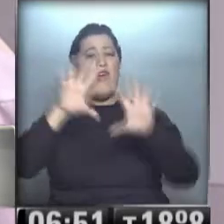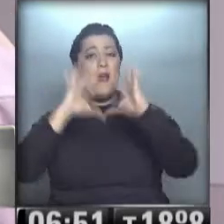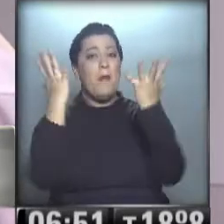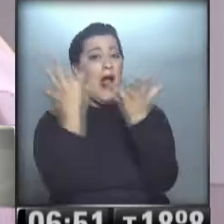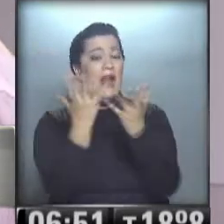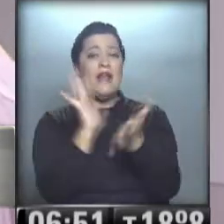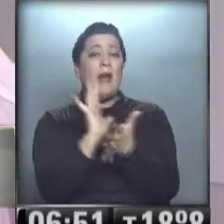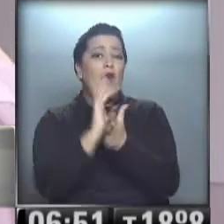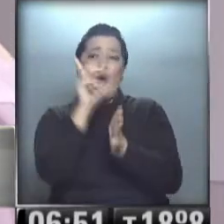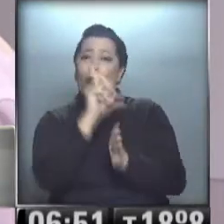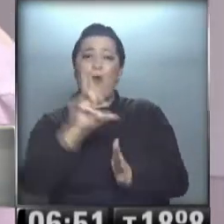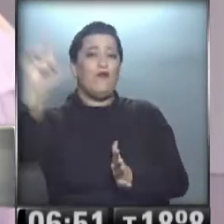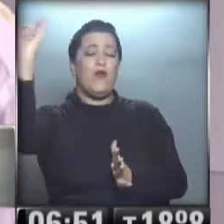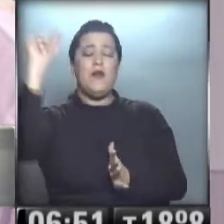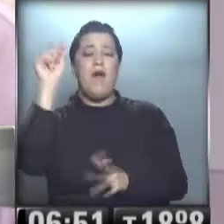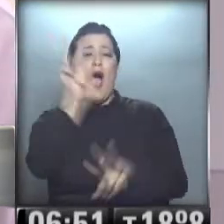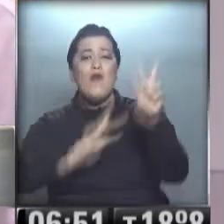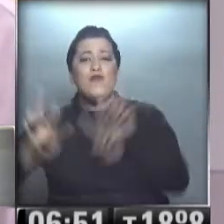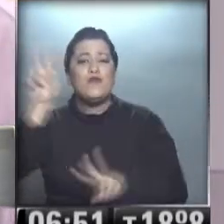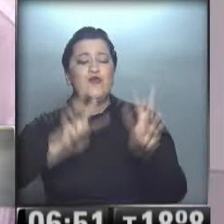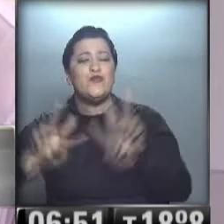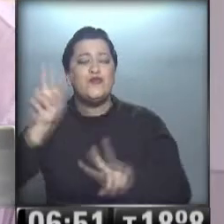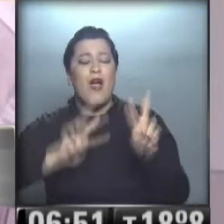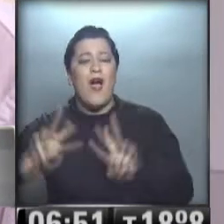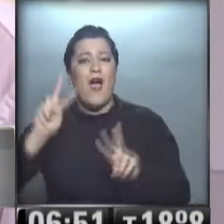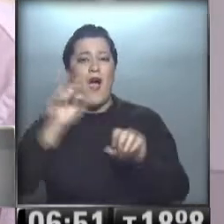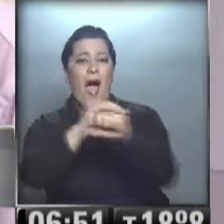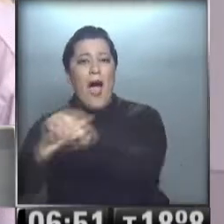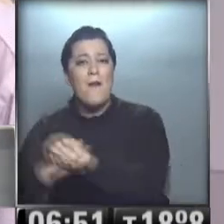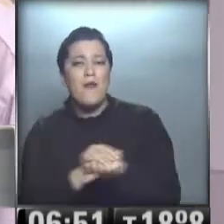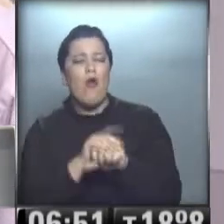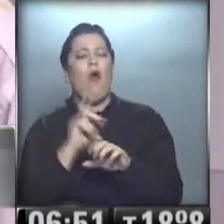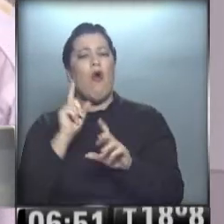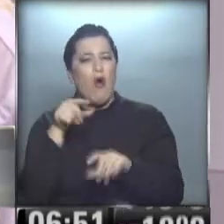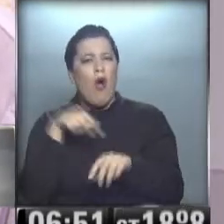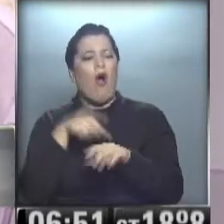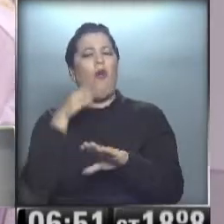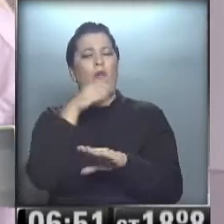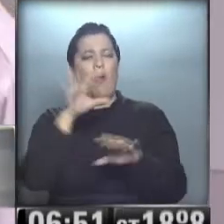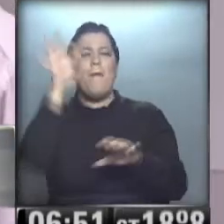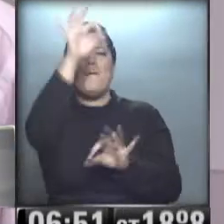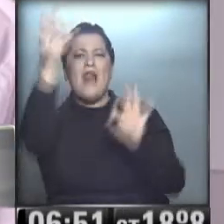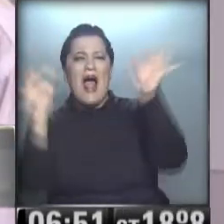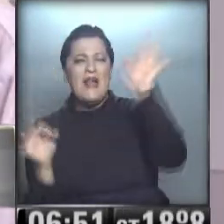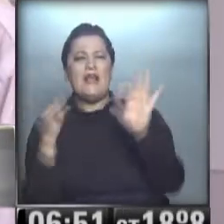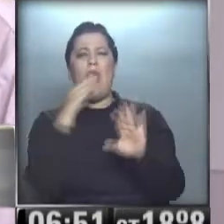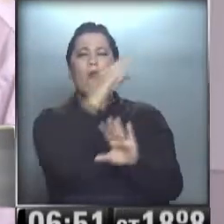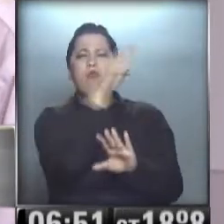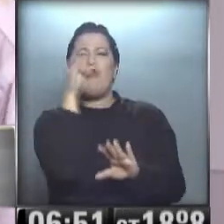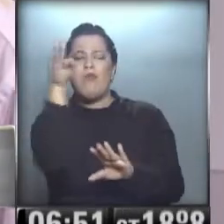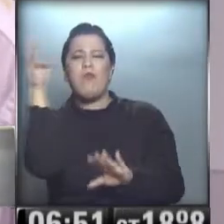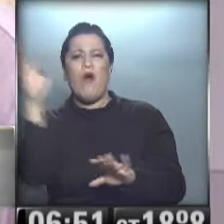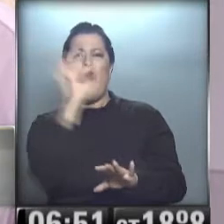buscar nuevos amigos y estuve viendo, estuve pasando por distintos planetas. Se supone el del borracho,